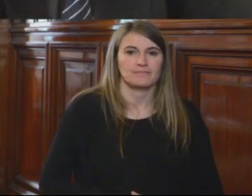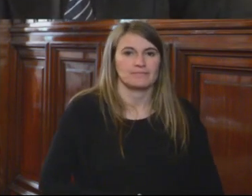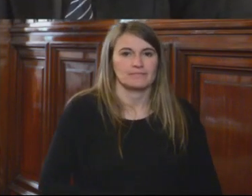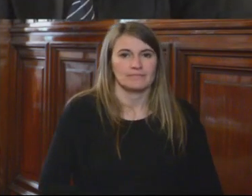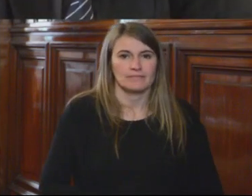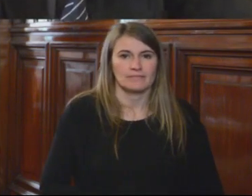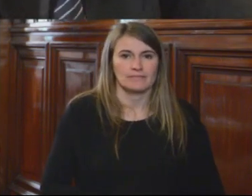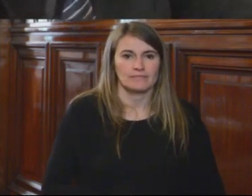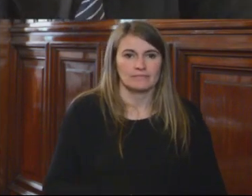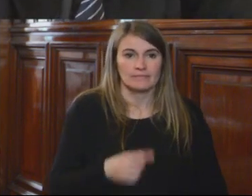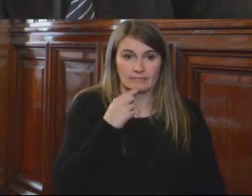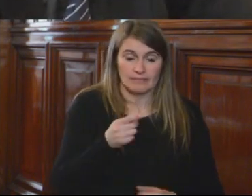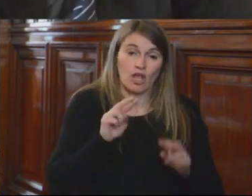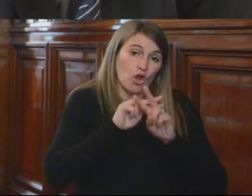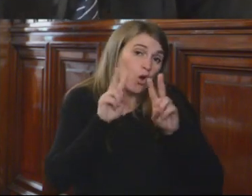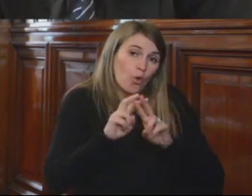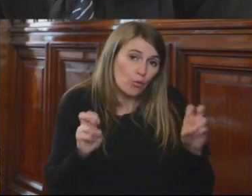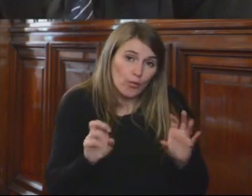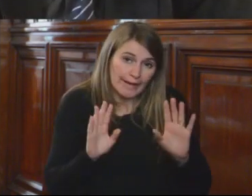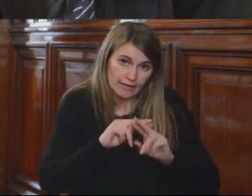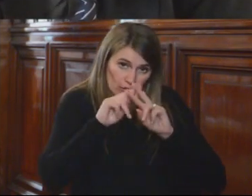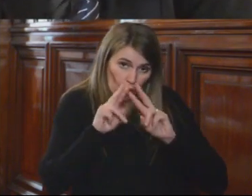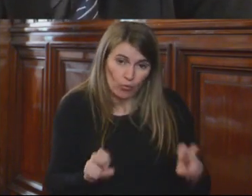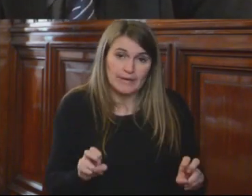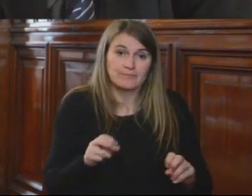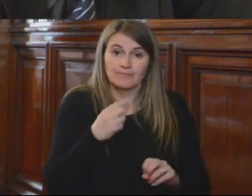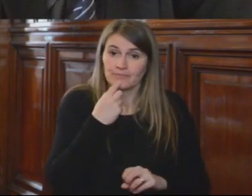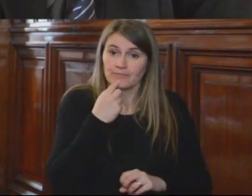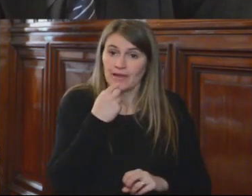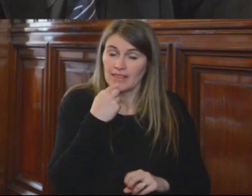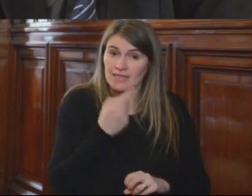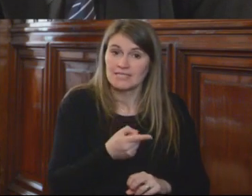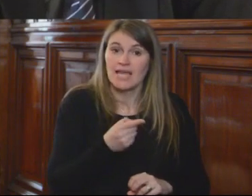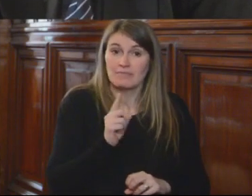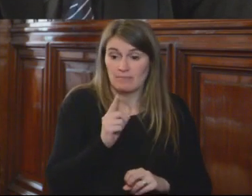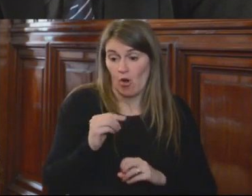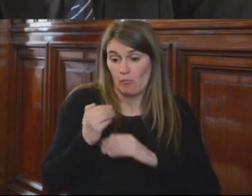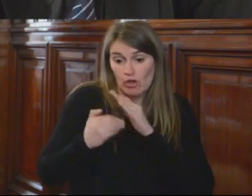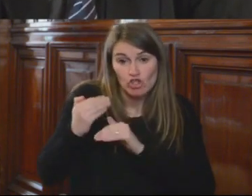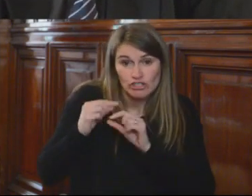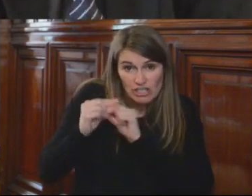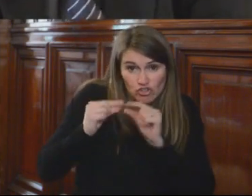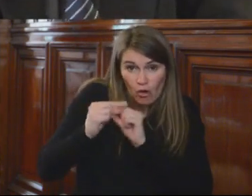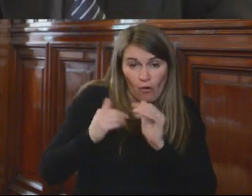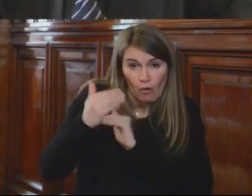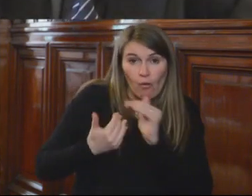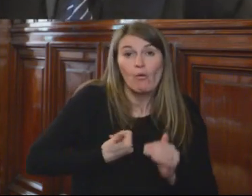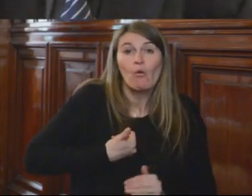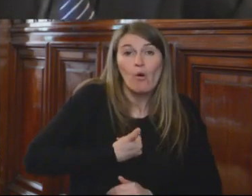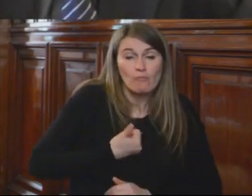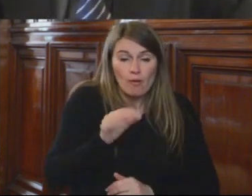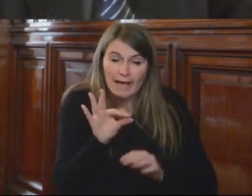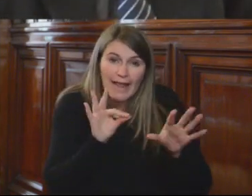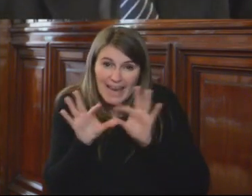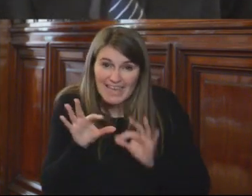Bueno, concluir con lo que mencionaba el doctor Yáñez respecto al debido proceso. Evidentemente, no se ha realizado